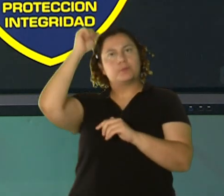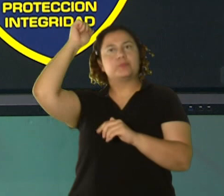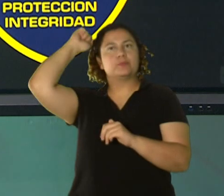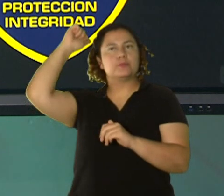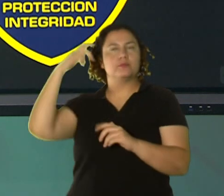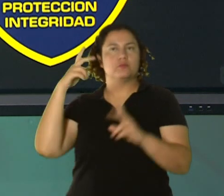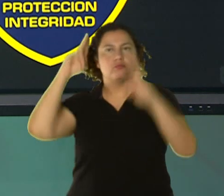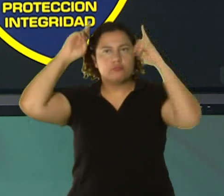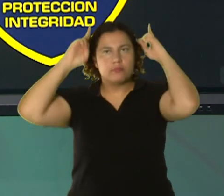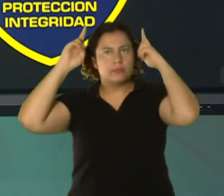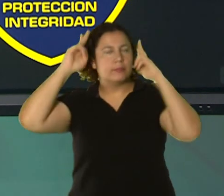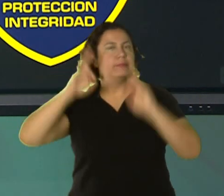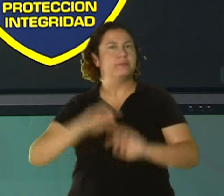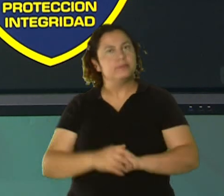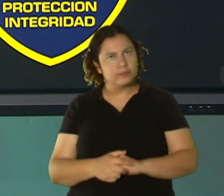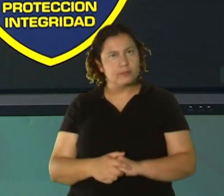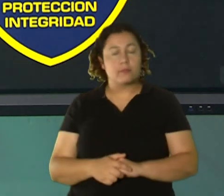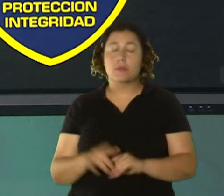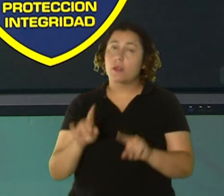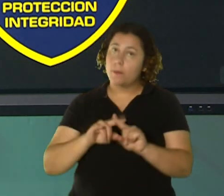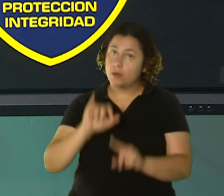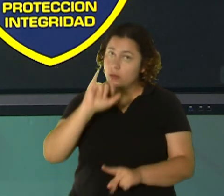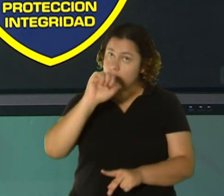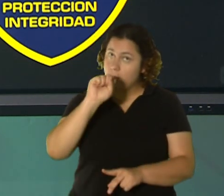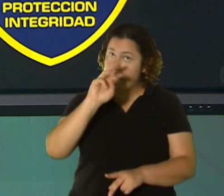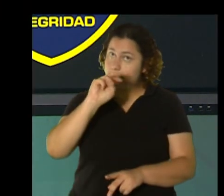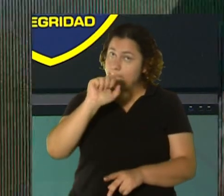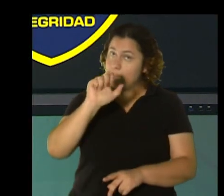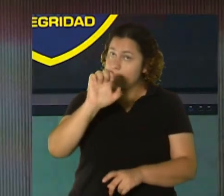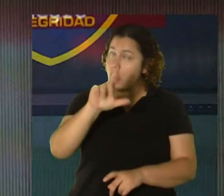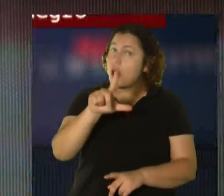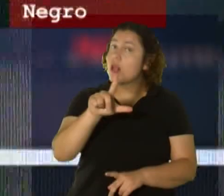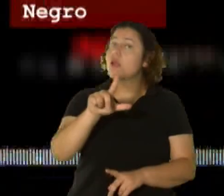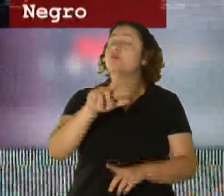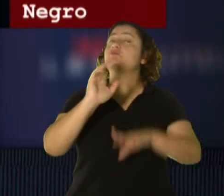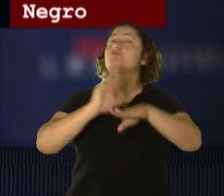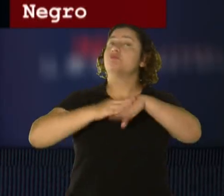Pero Ismael, Ismael,